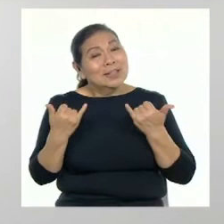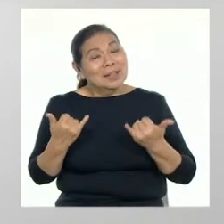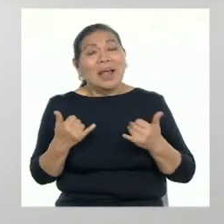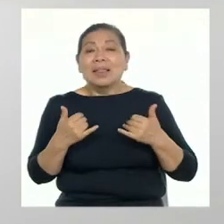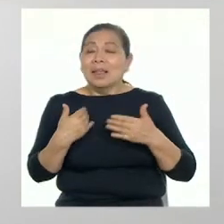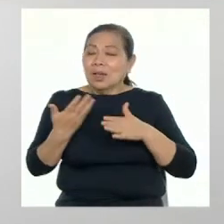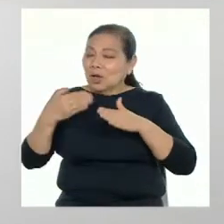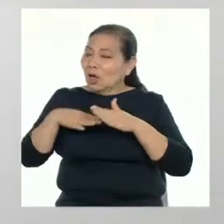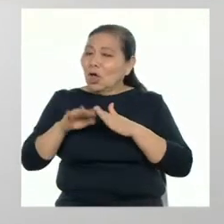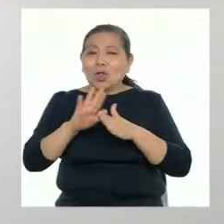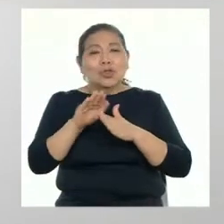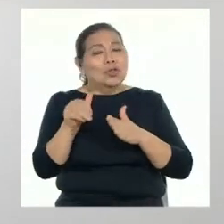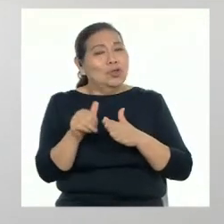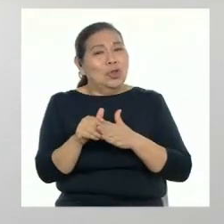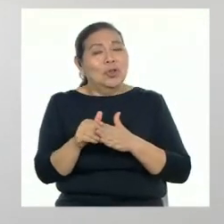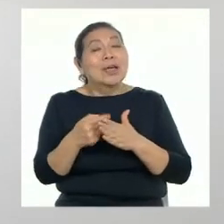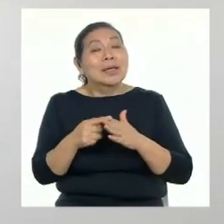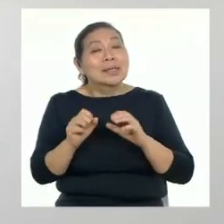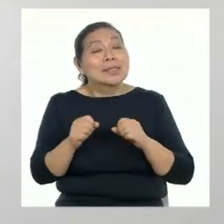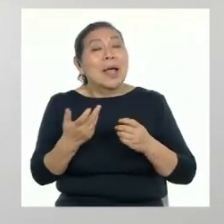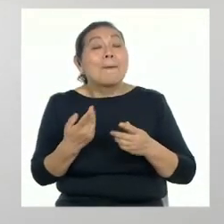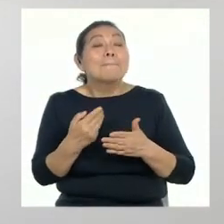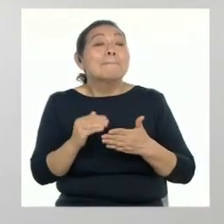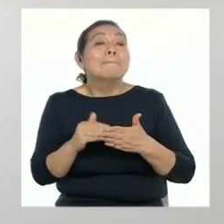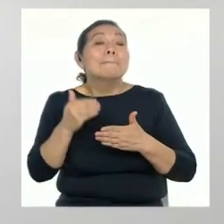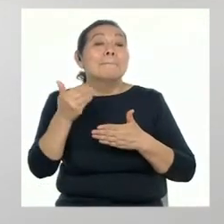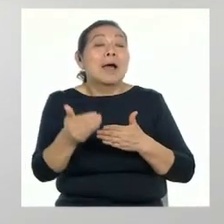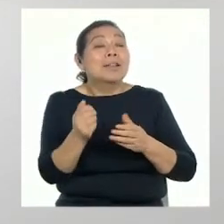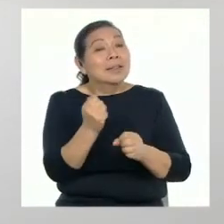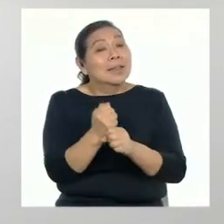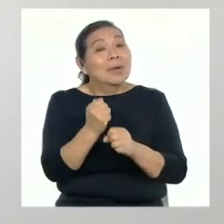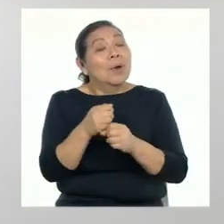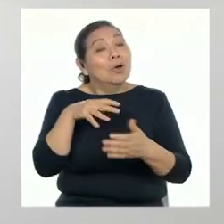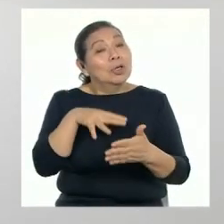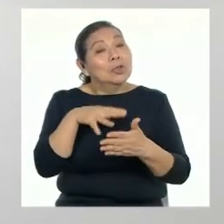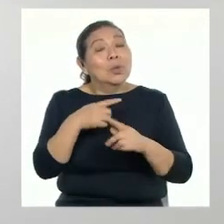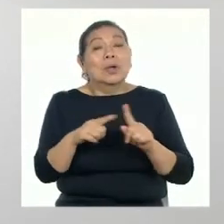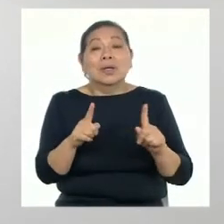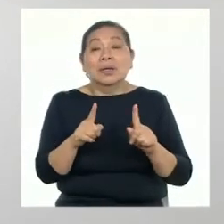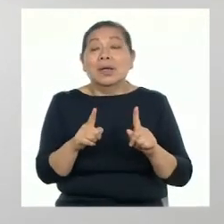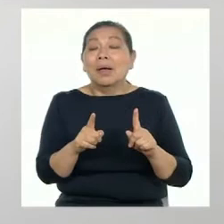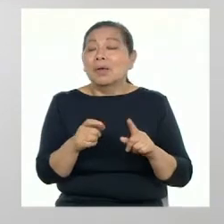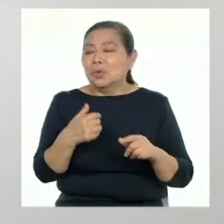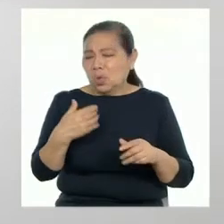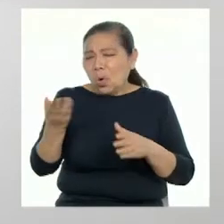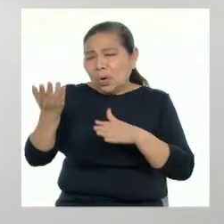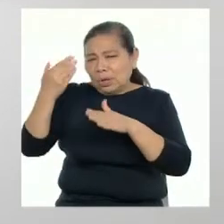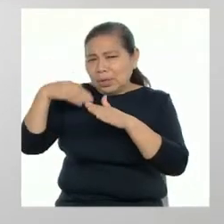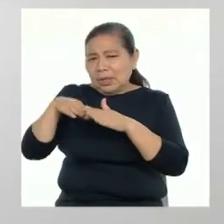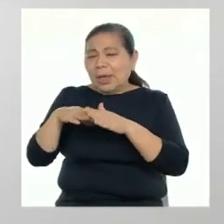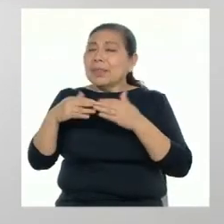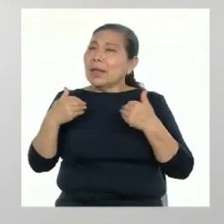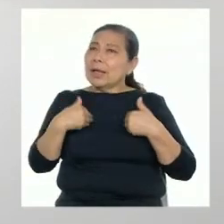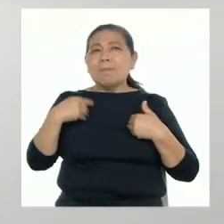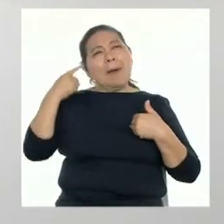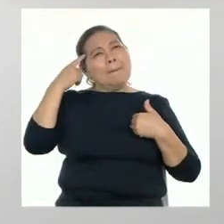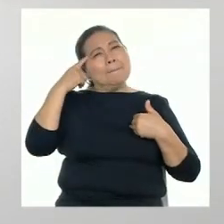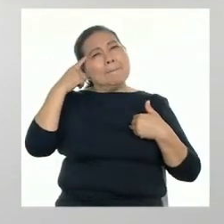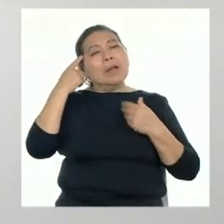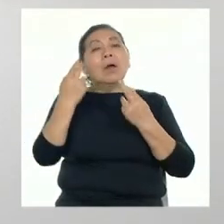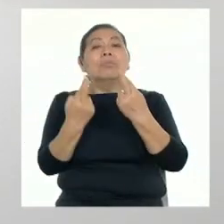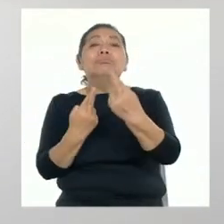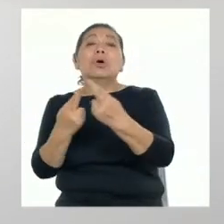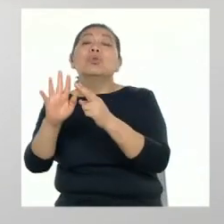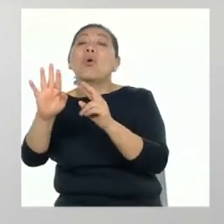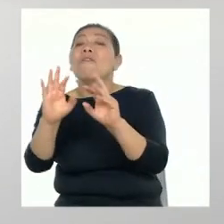debe incluir todos los ámbitos de la existencia. Más allá del trabajo y del estudio, somos seres integrales, que debemos pensar en nuestras